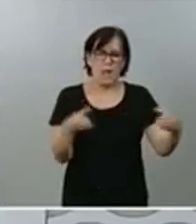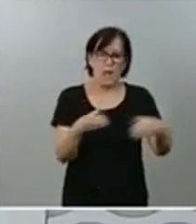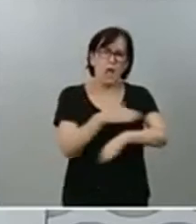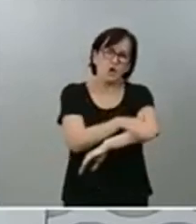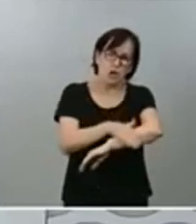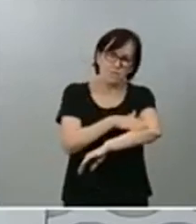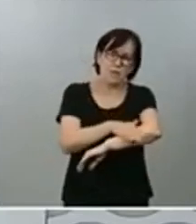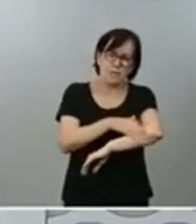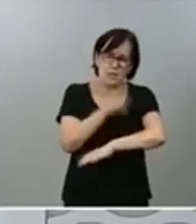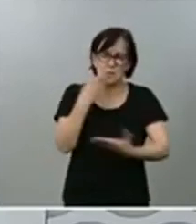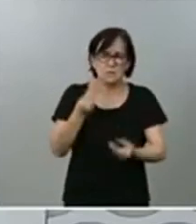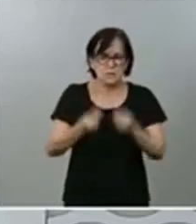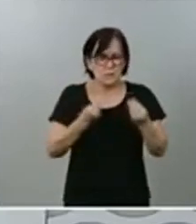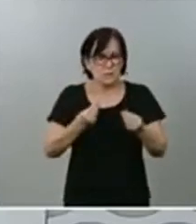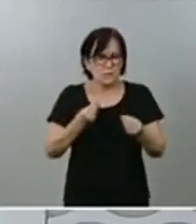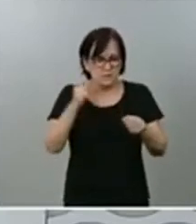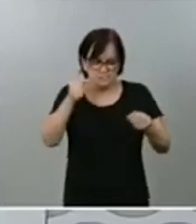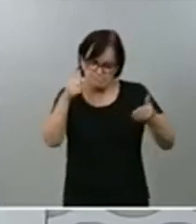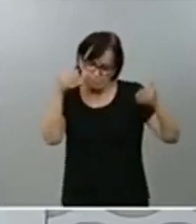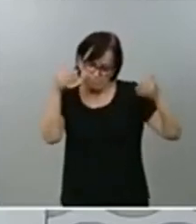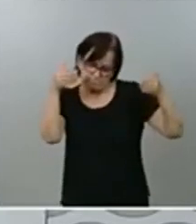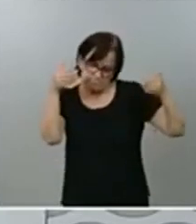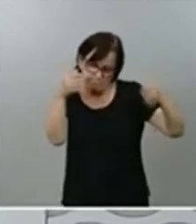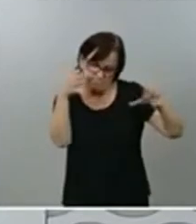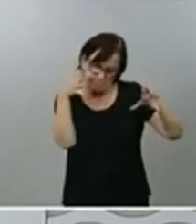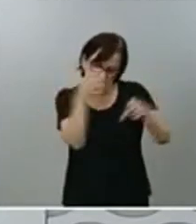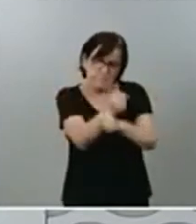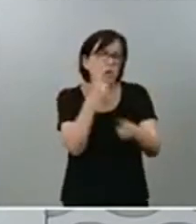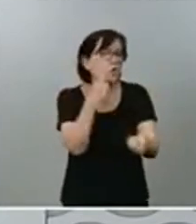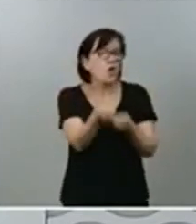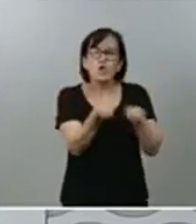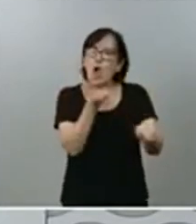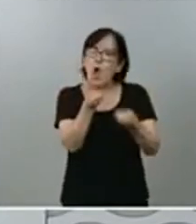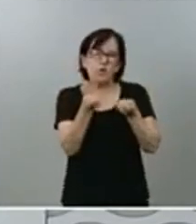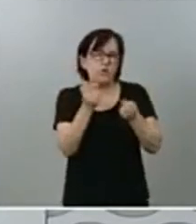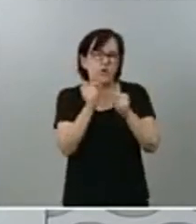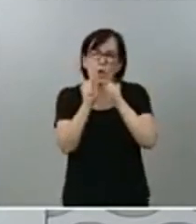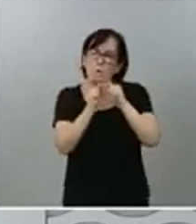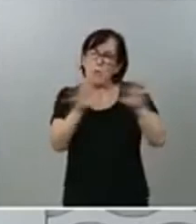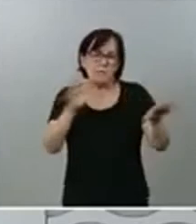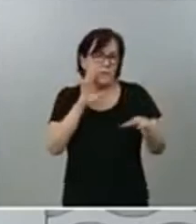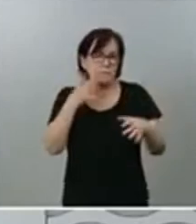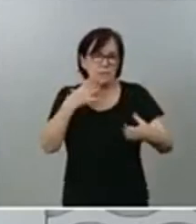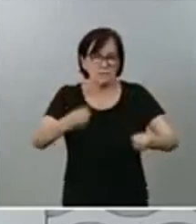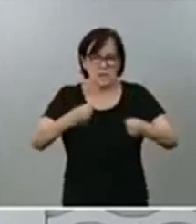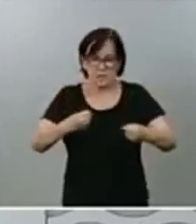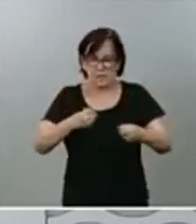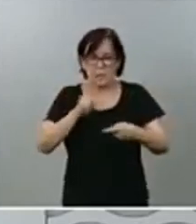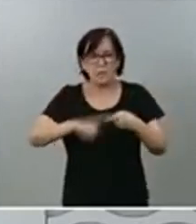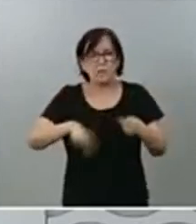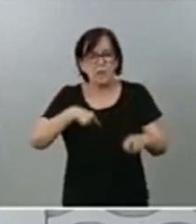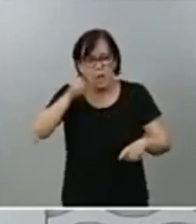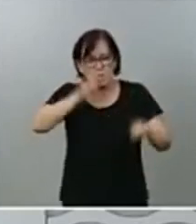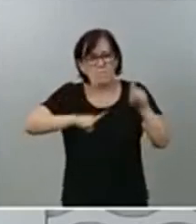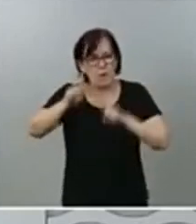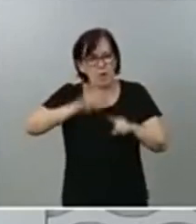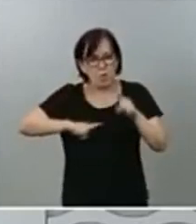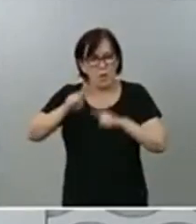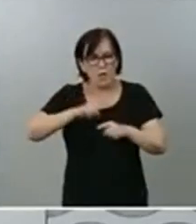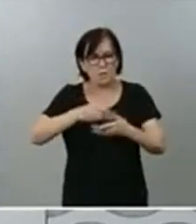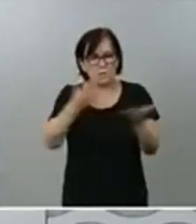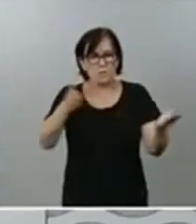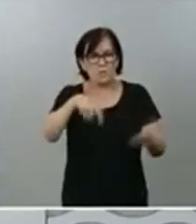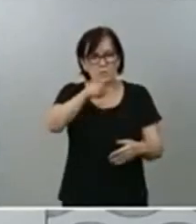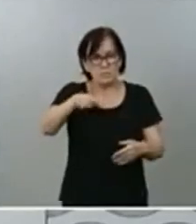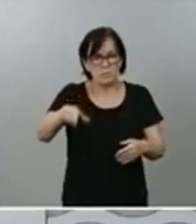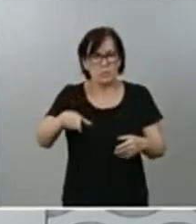estado absolutamente concentrado en el control de una pandemia sanitaria que ha preocupado al conjunto de los ciudadanos y, como no,